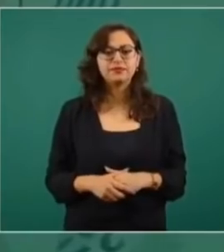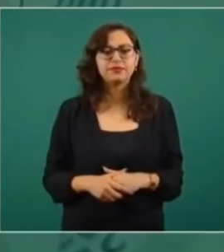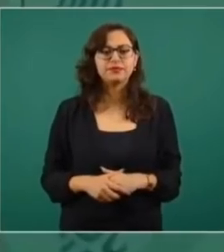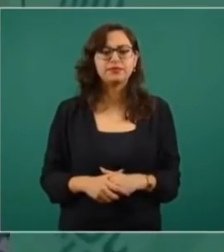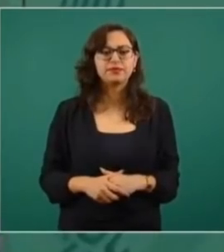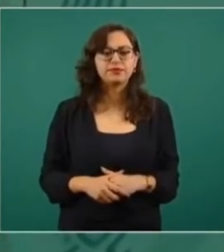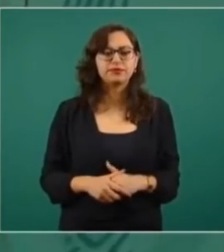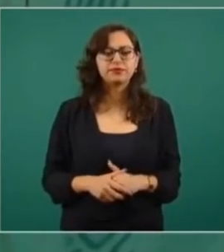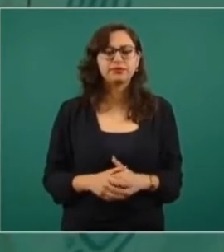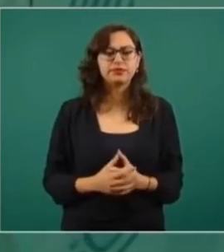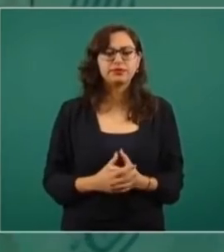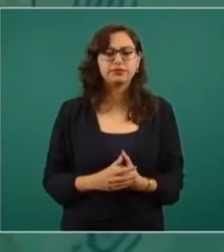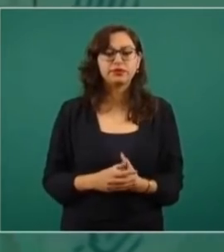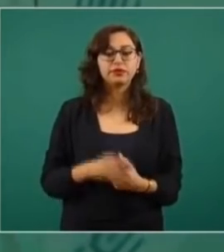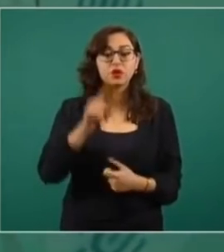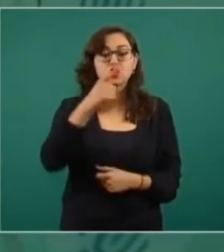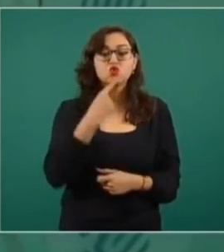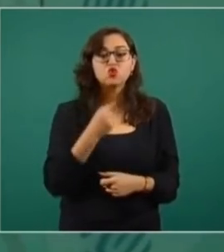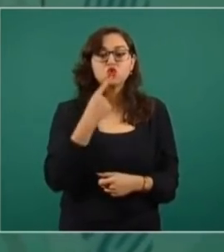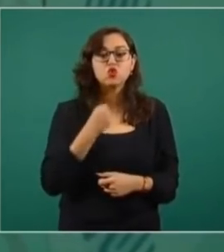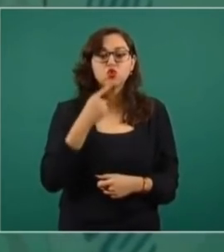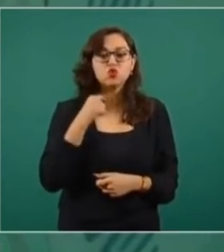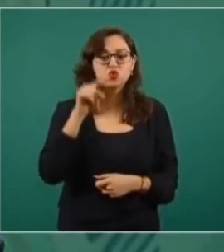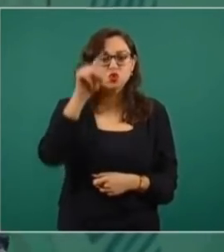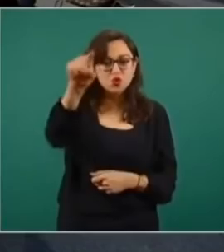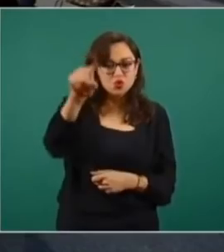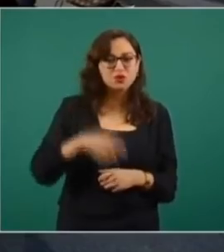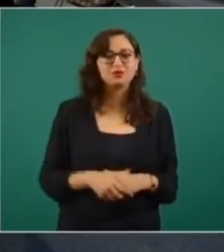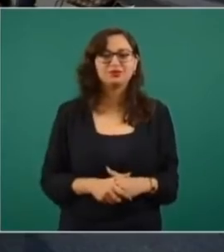Ahora el de rojo de hasta atrás, por favor.